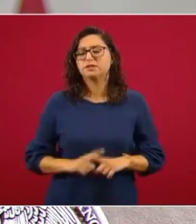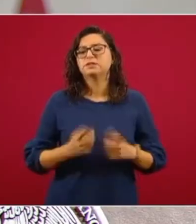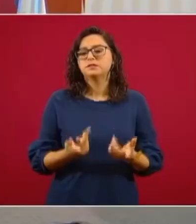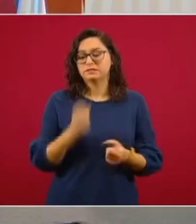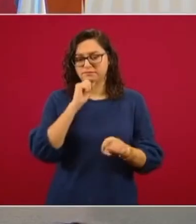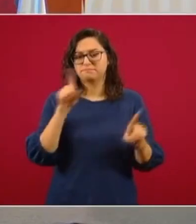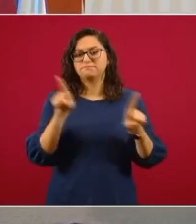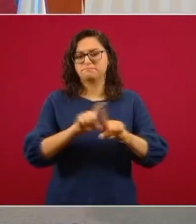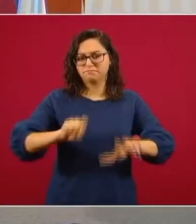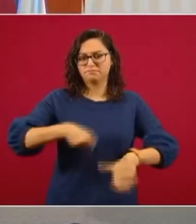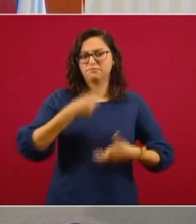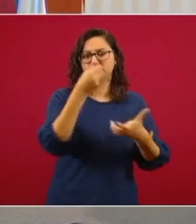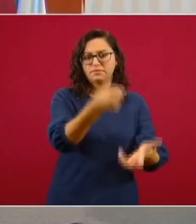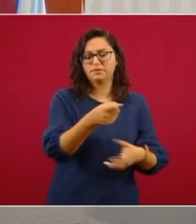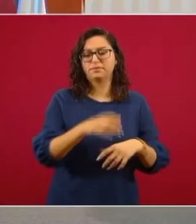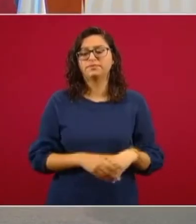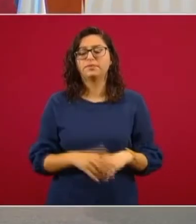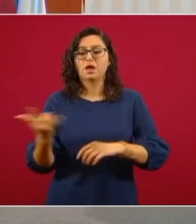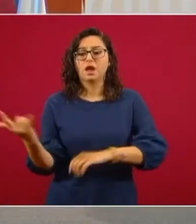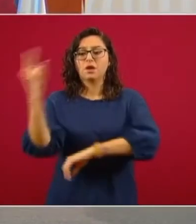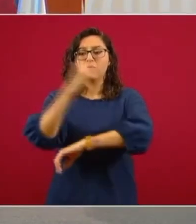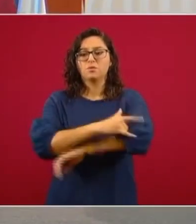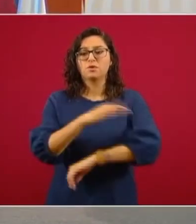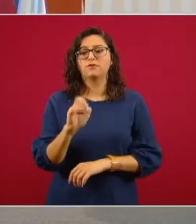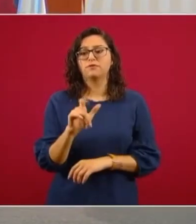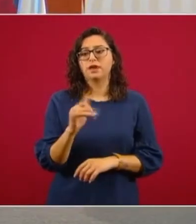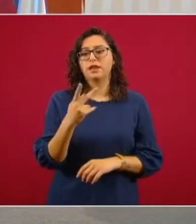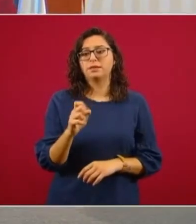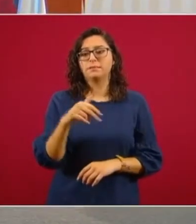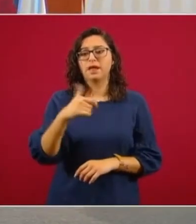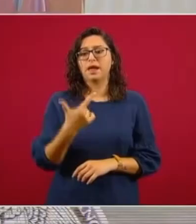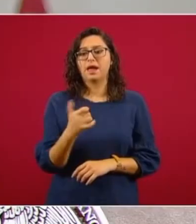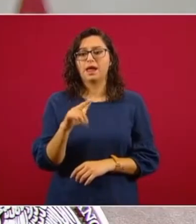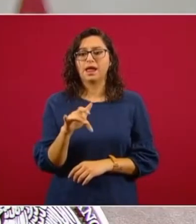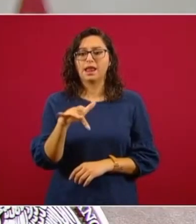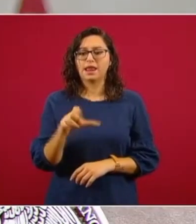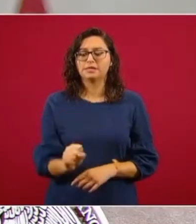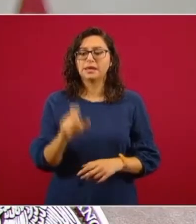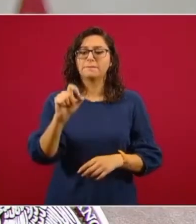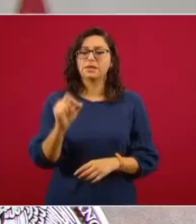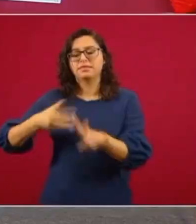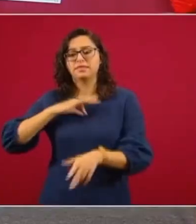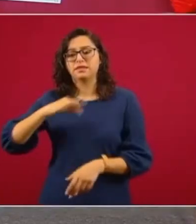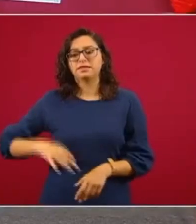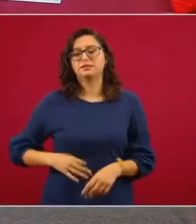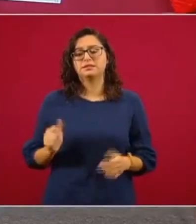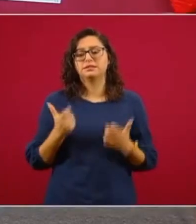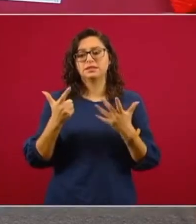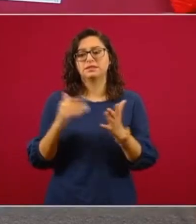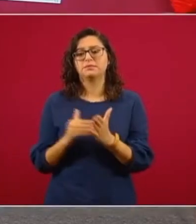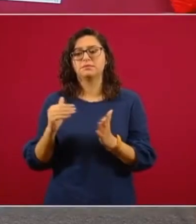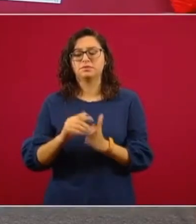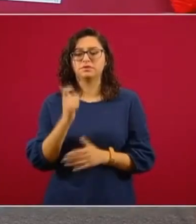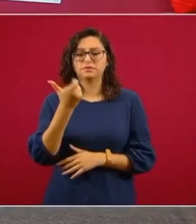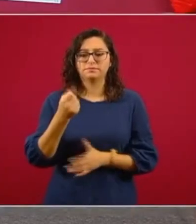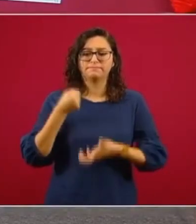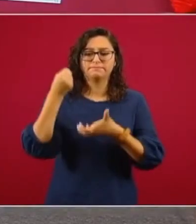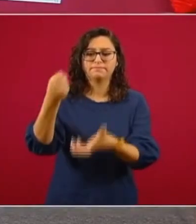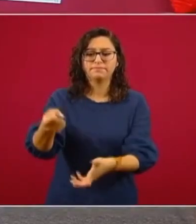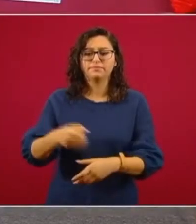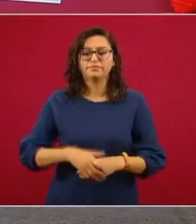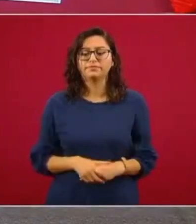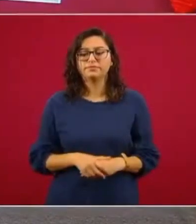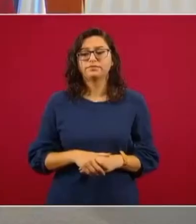relevantes. No se contempla el aumento ni la creación de nuevos impuestos. Tampoco alzas en el precio de los